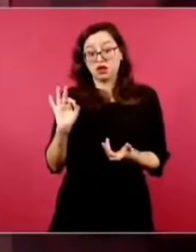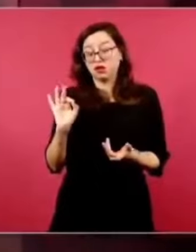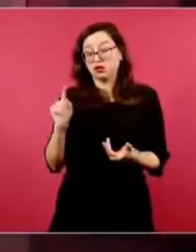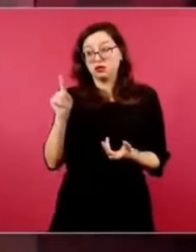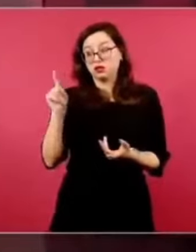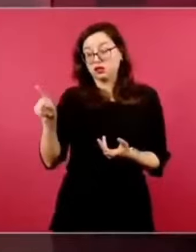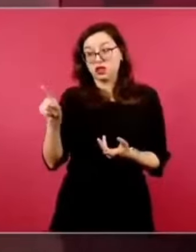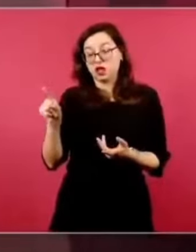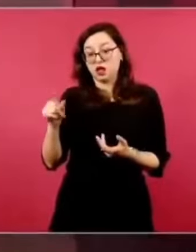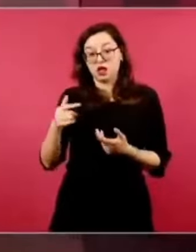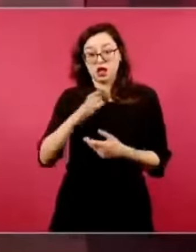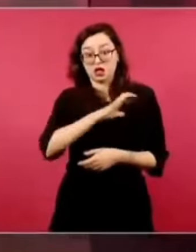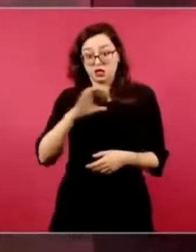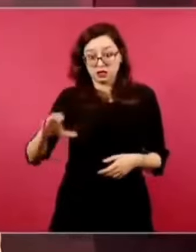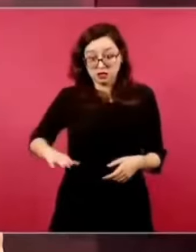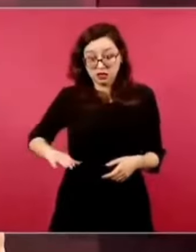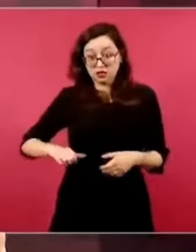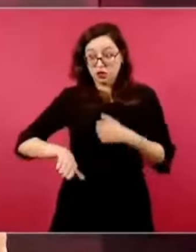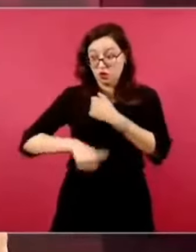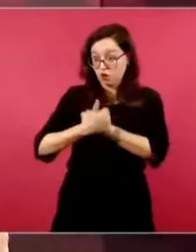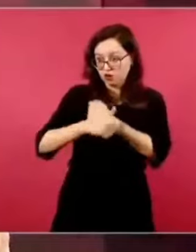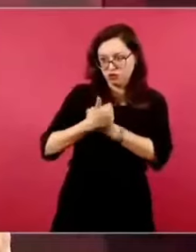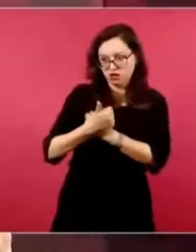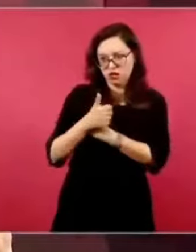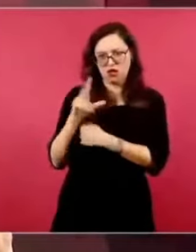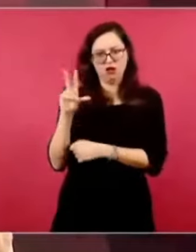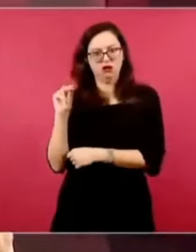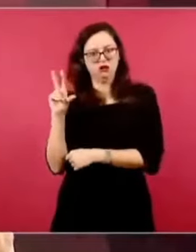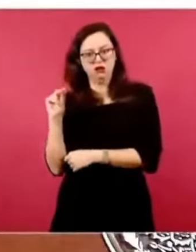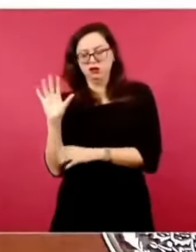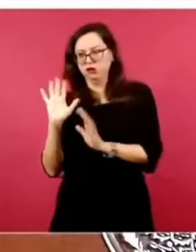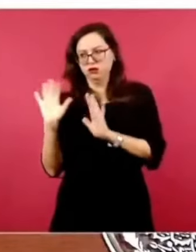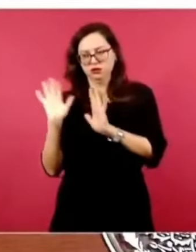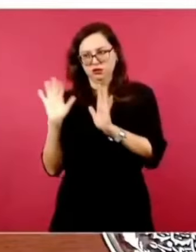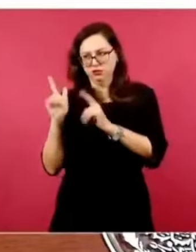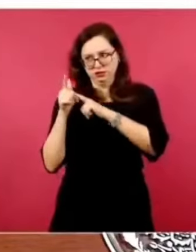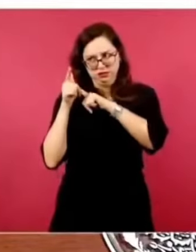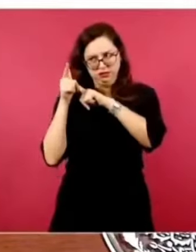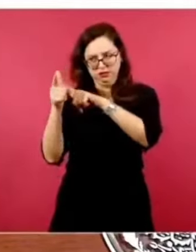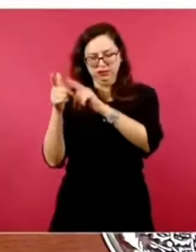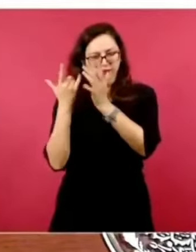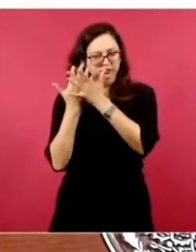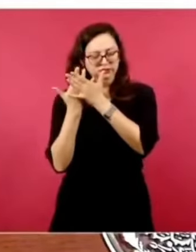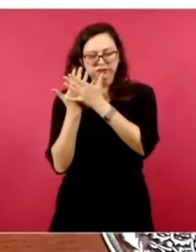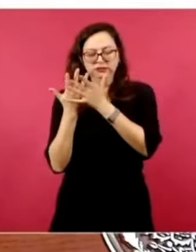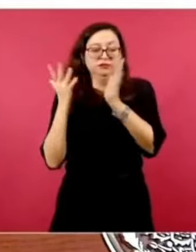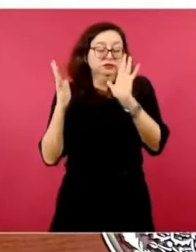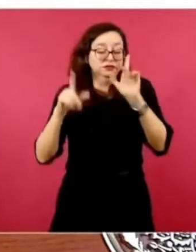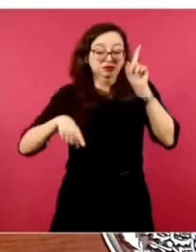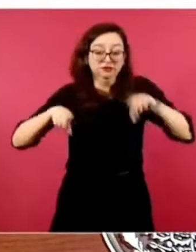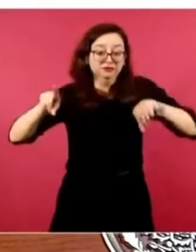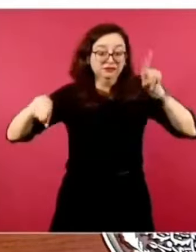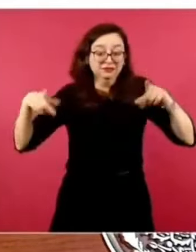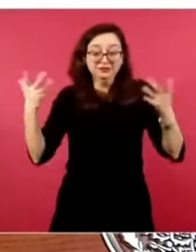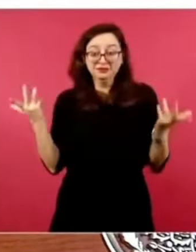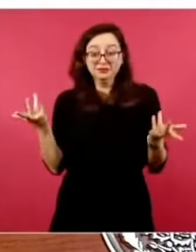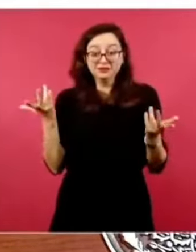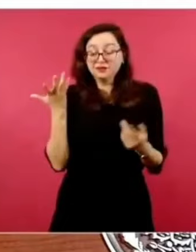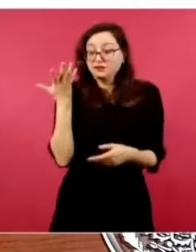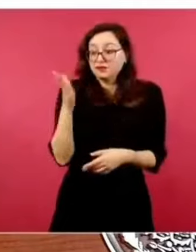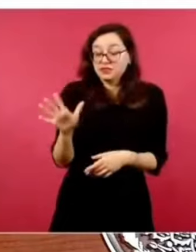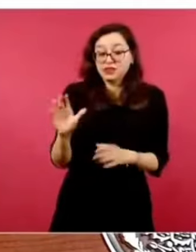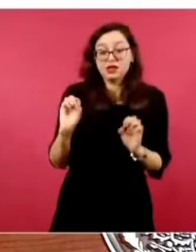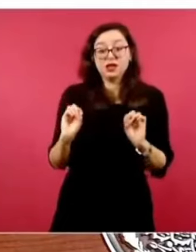elección, ya quedarían 10,